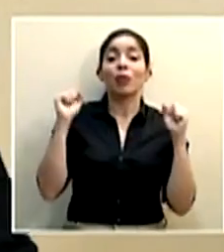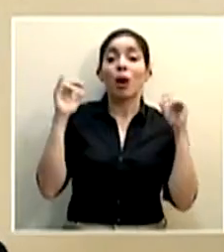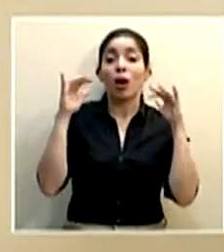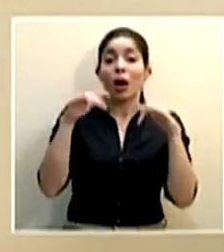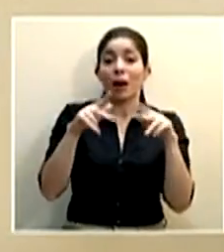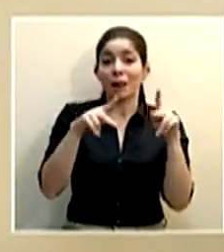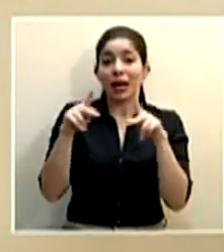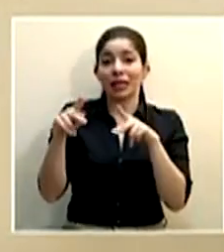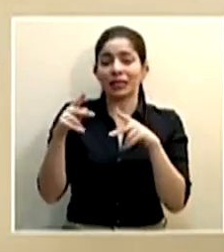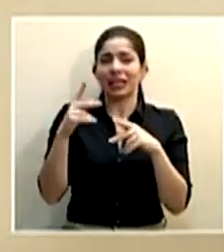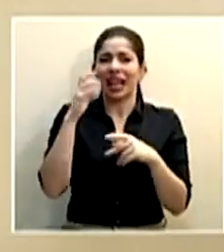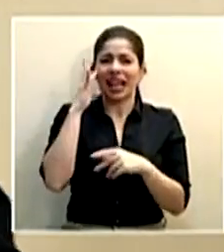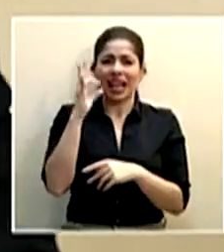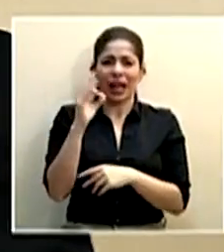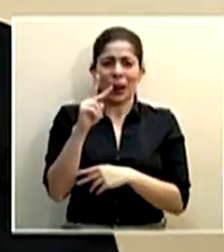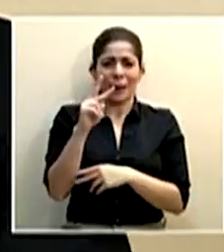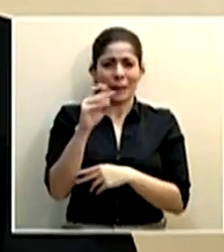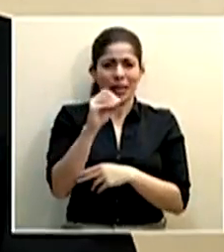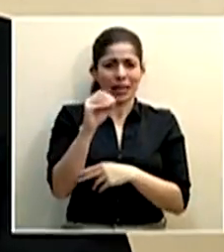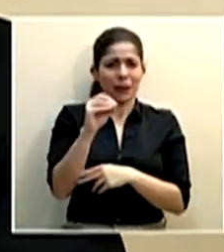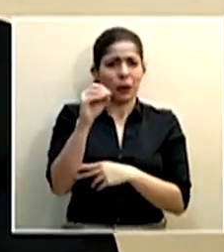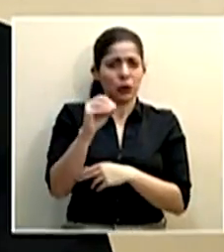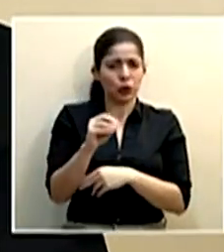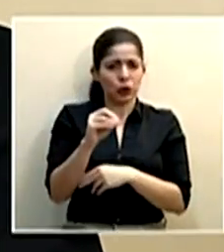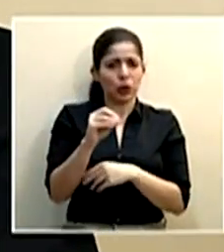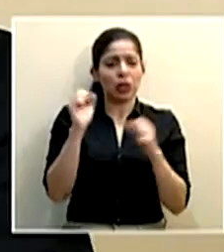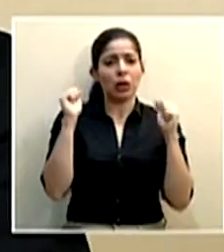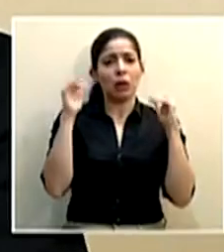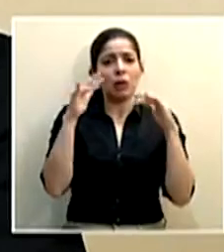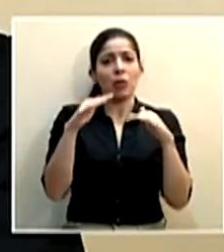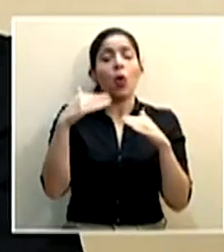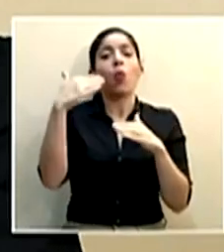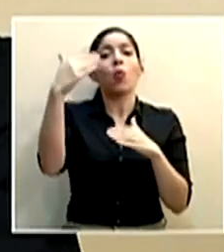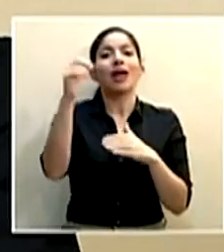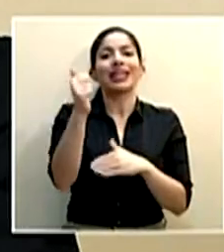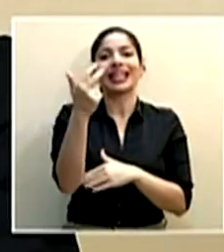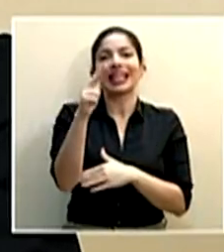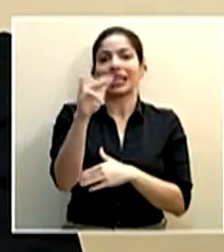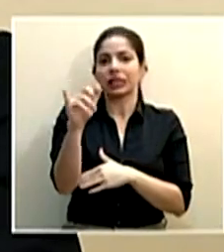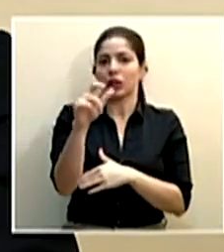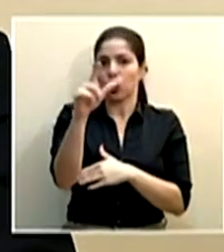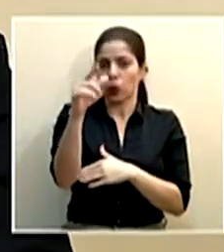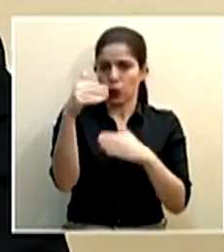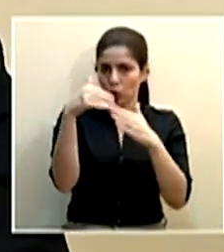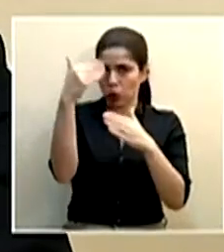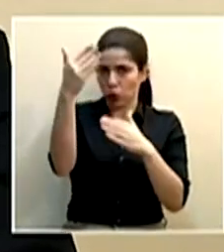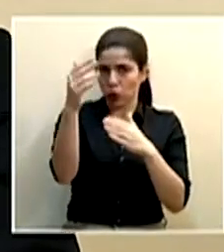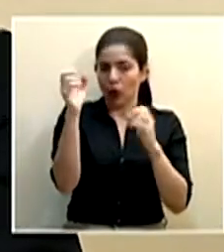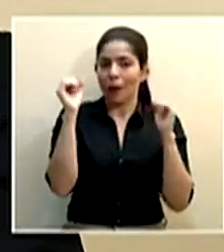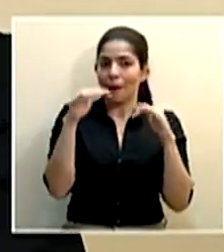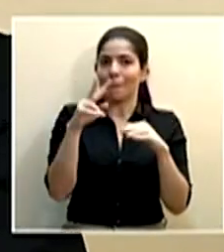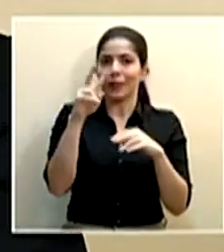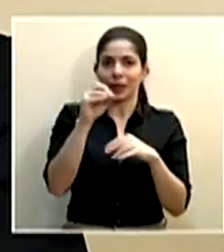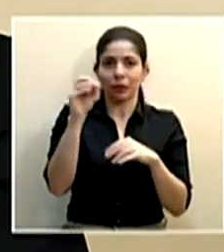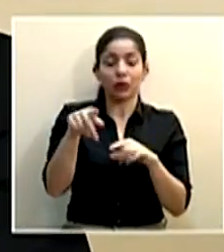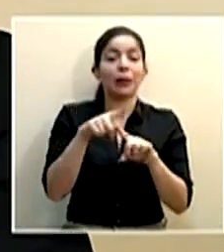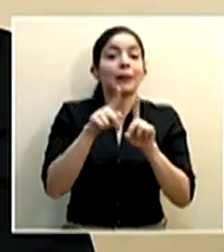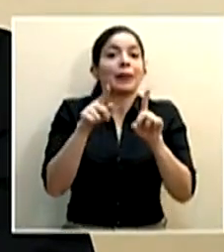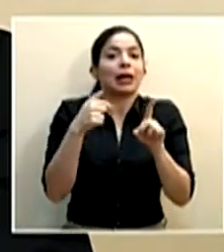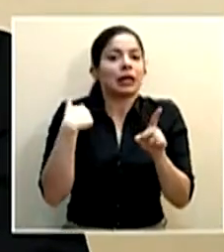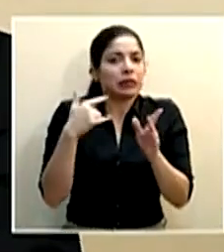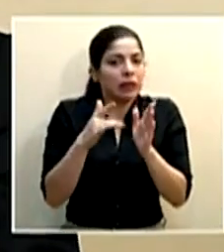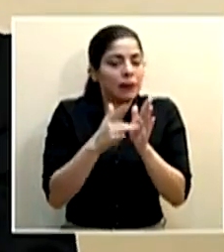entiendo aquí un 20% de espectadores a partir del 13 de julio. Ahora, yo quiero aprovechar acá para